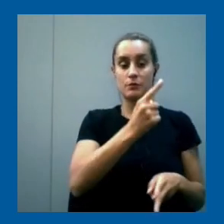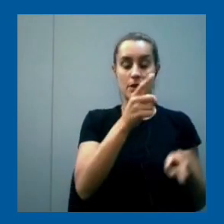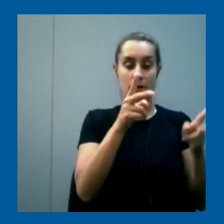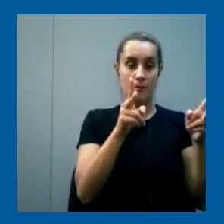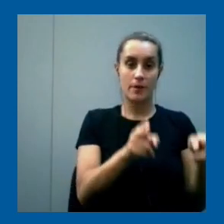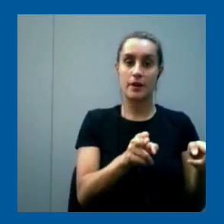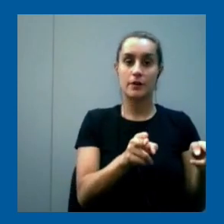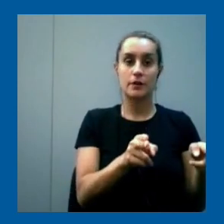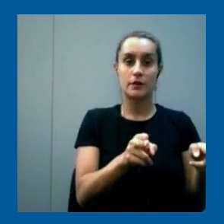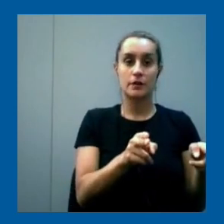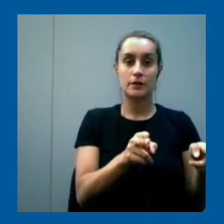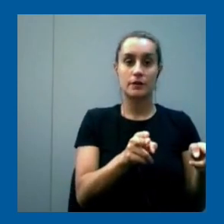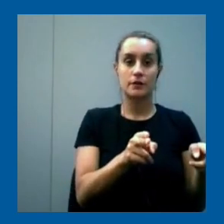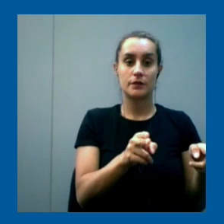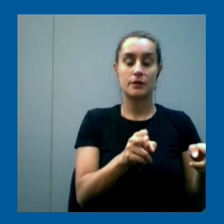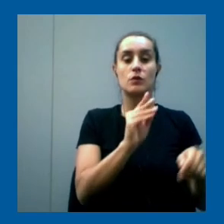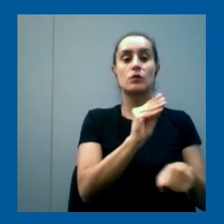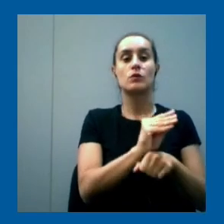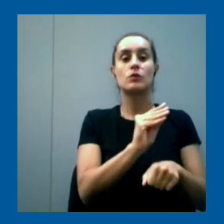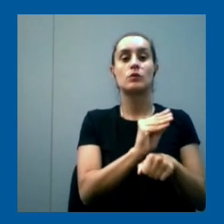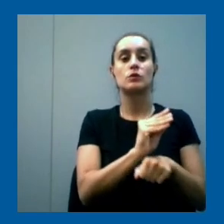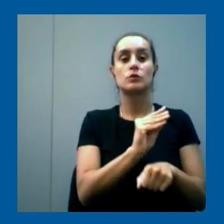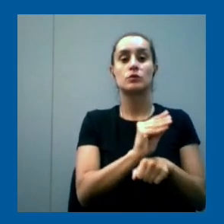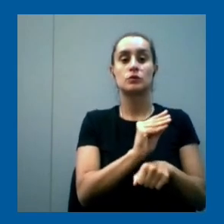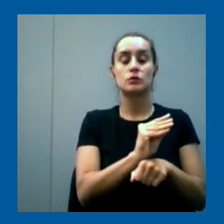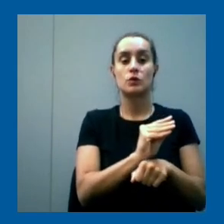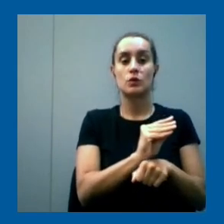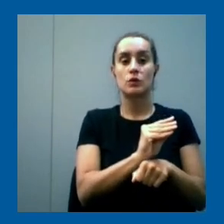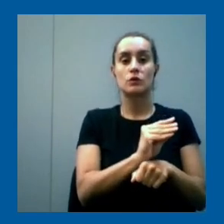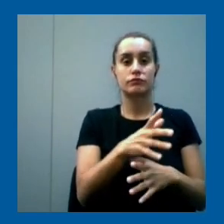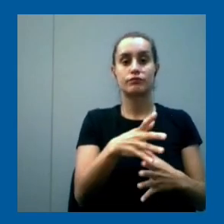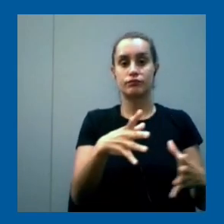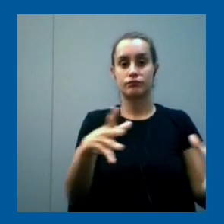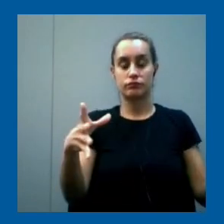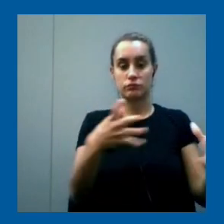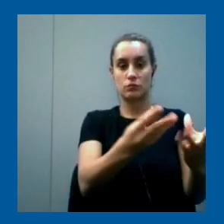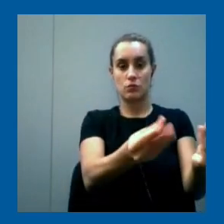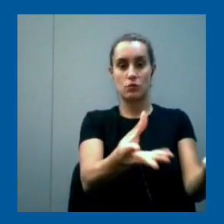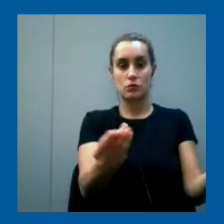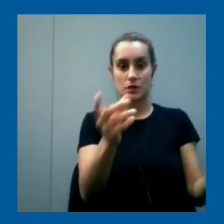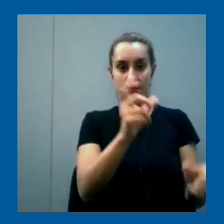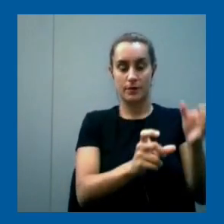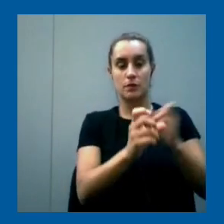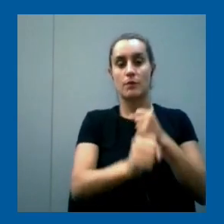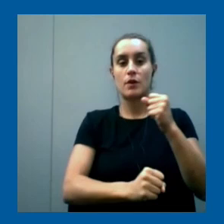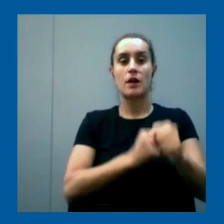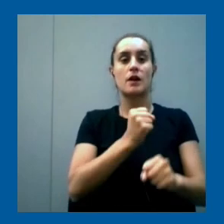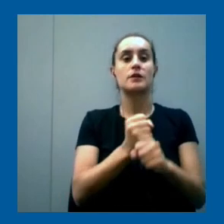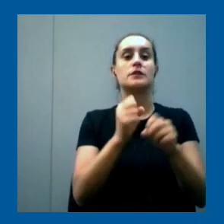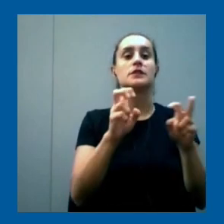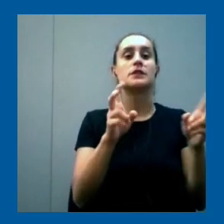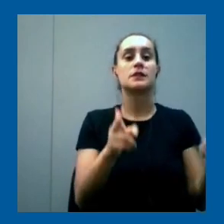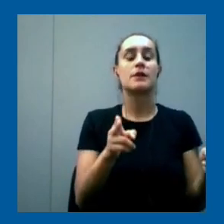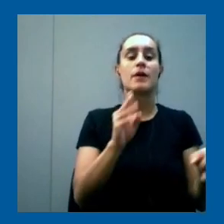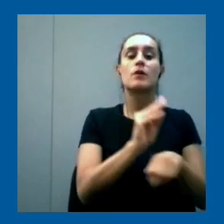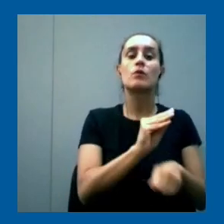en un curso más masivo con muchos participantes anualmente donde hacemos un curso introductorio,